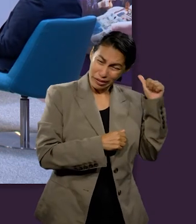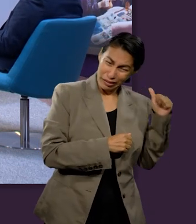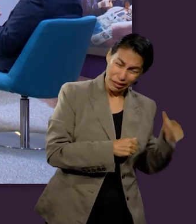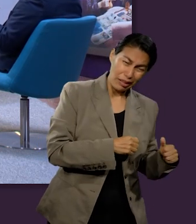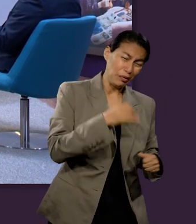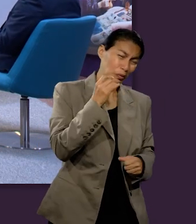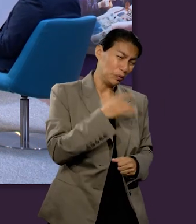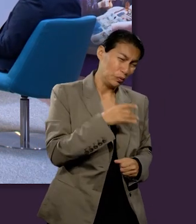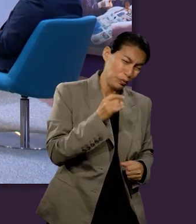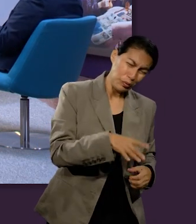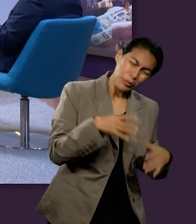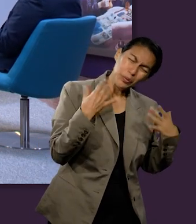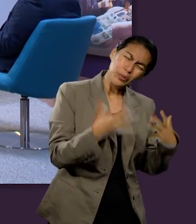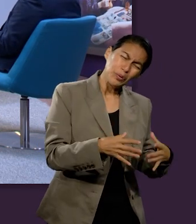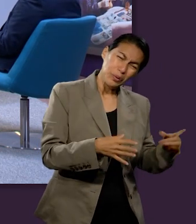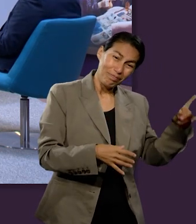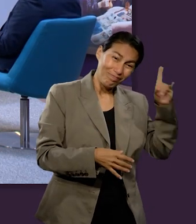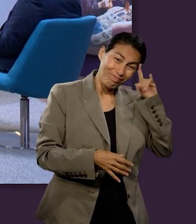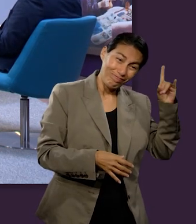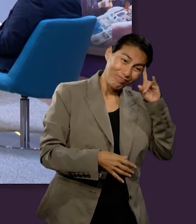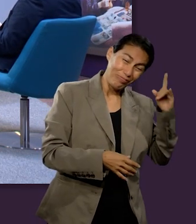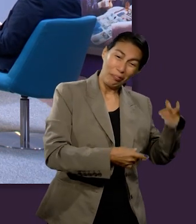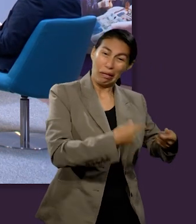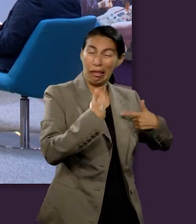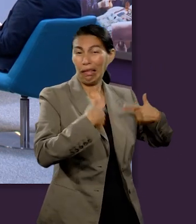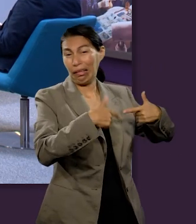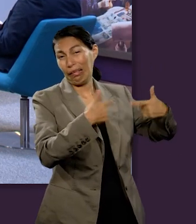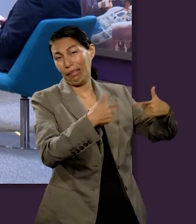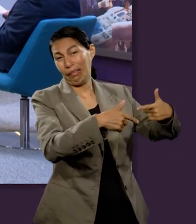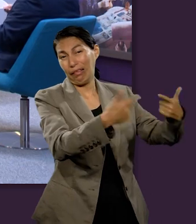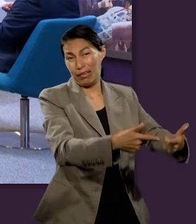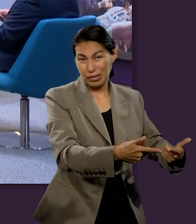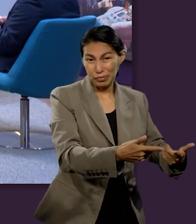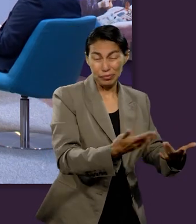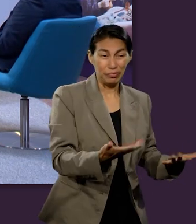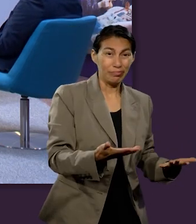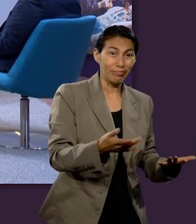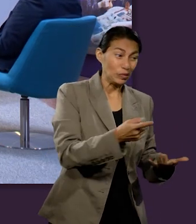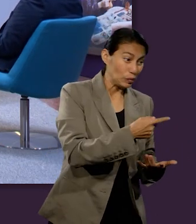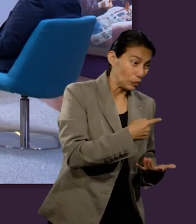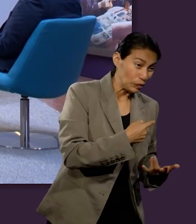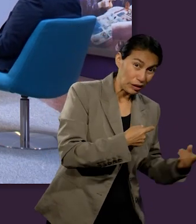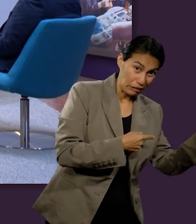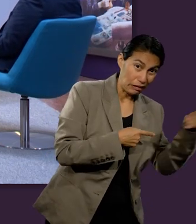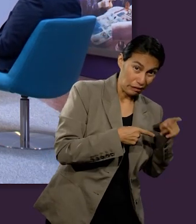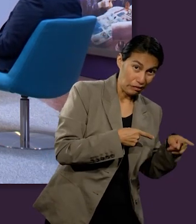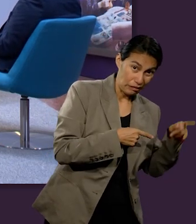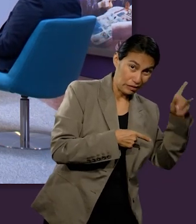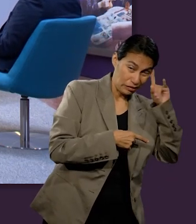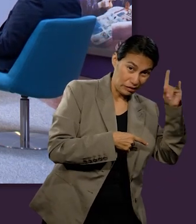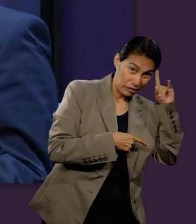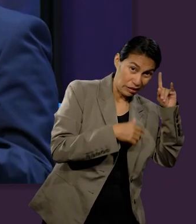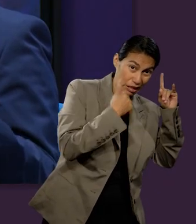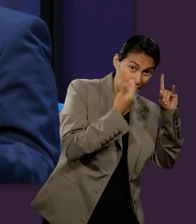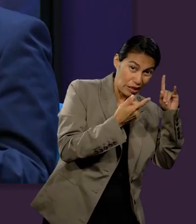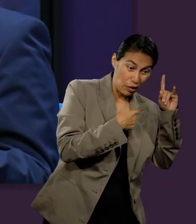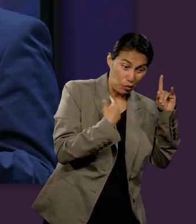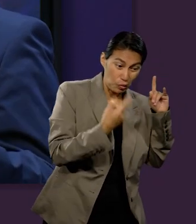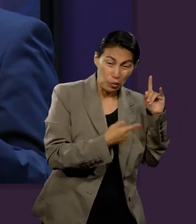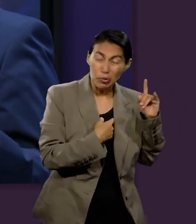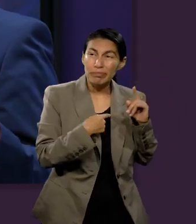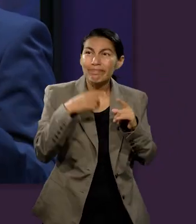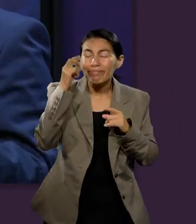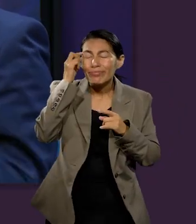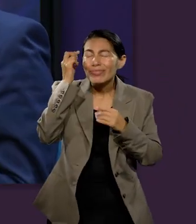pecado, del dolor, del sufrimiento y de los efectos que Satanás los trajo aquí en esa tierra. Y con